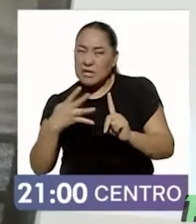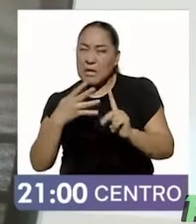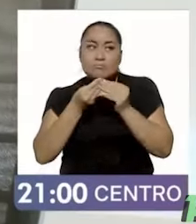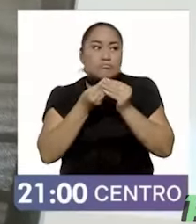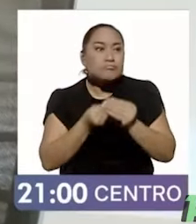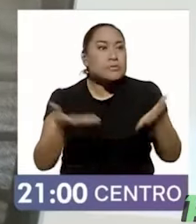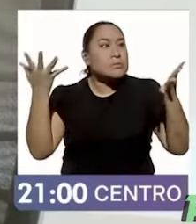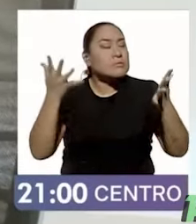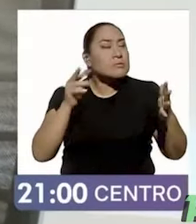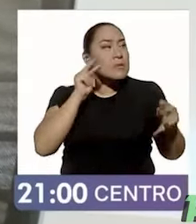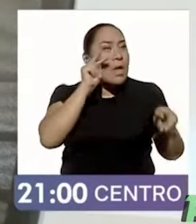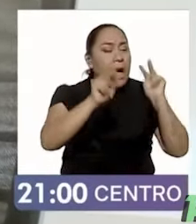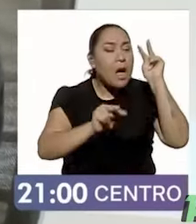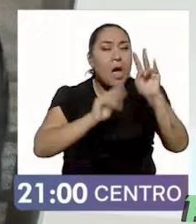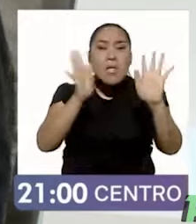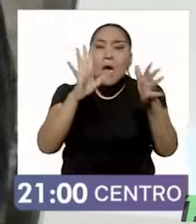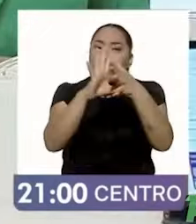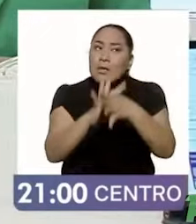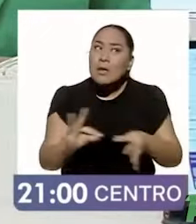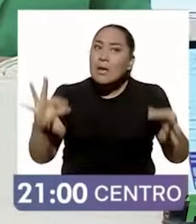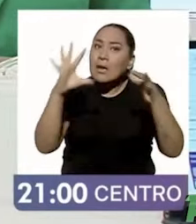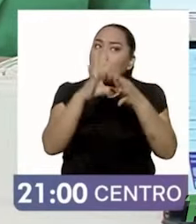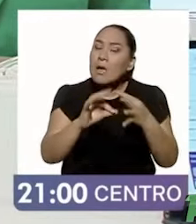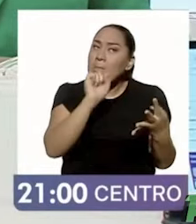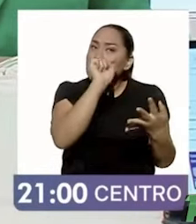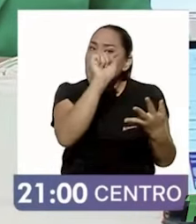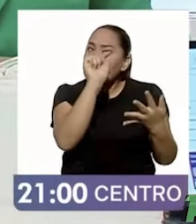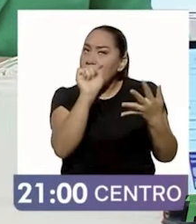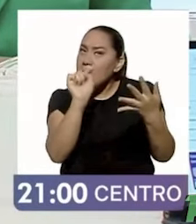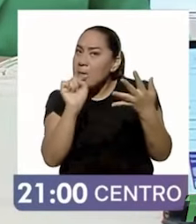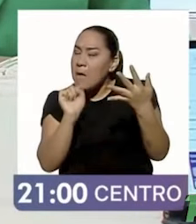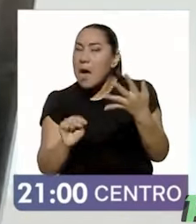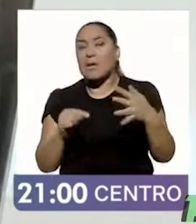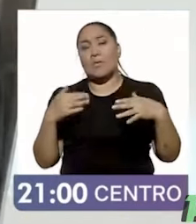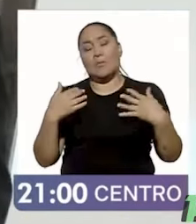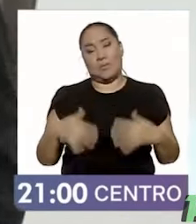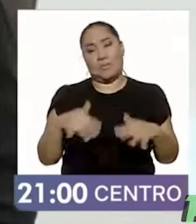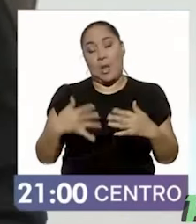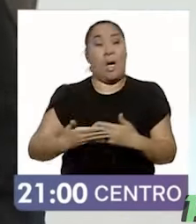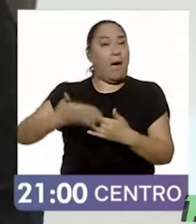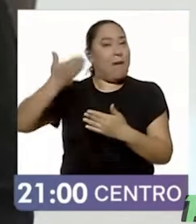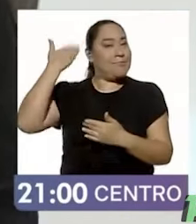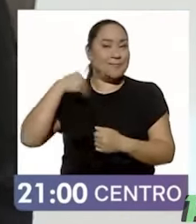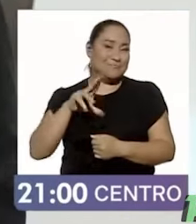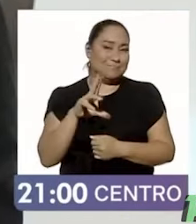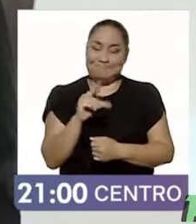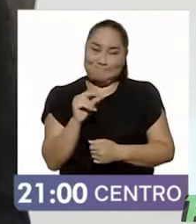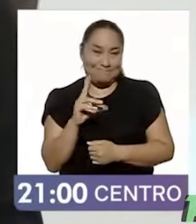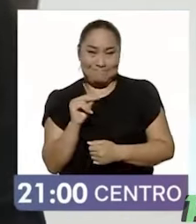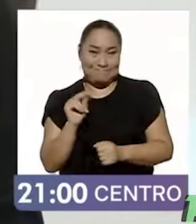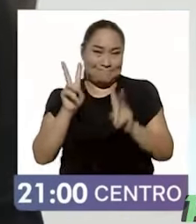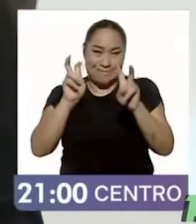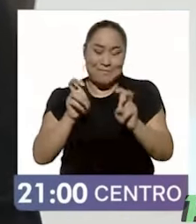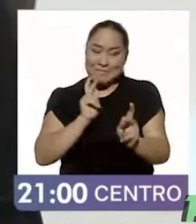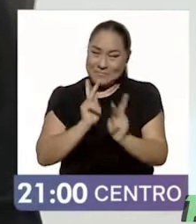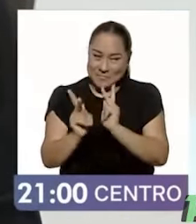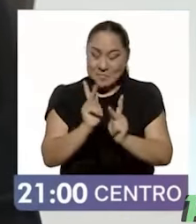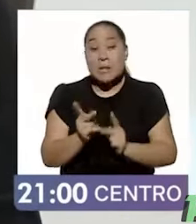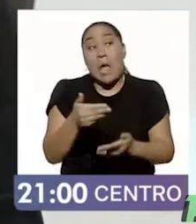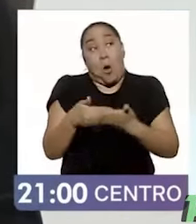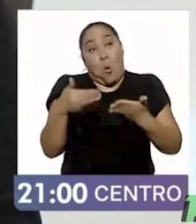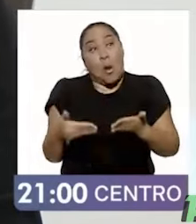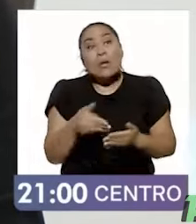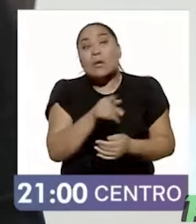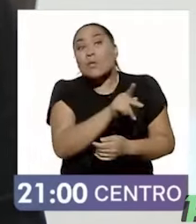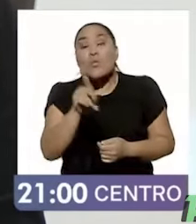empezó a caminar a partir de ahí con otras características que no tenía. Y creo que esto de las mujeres